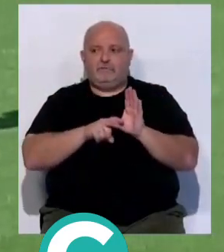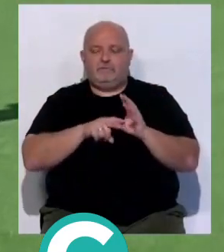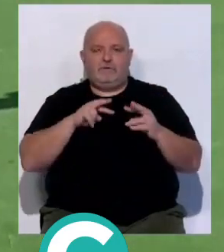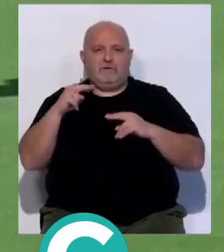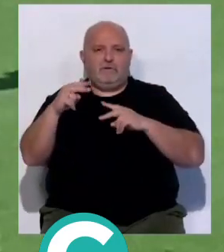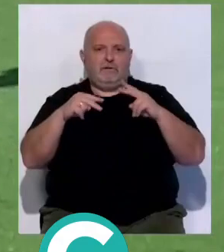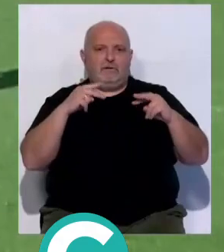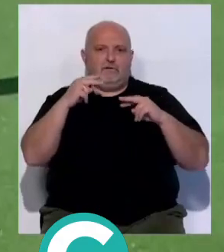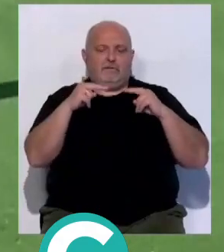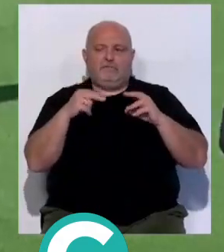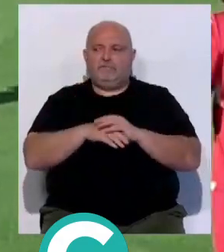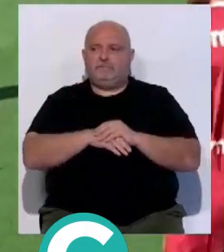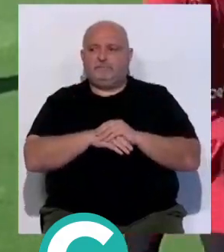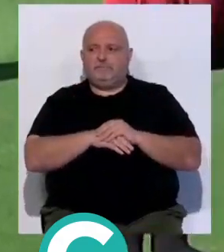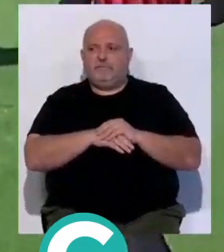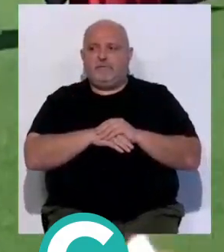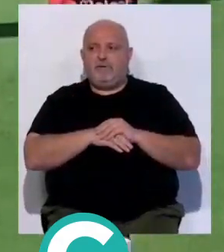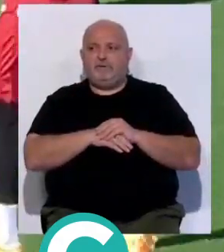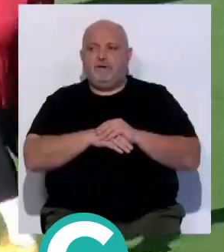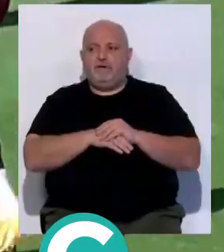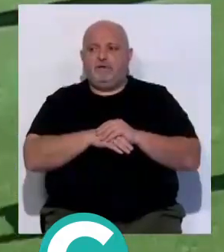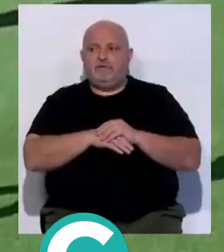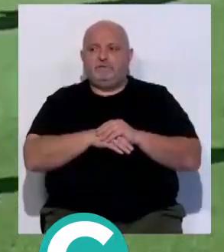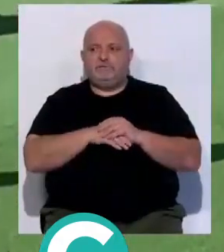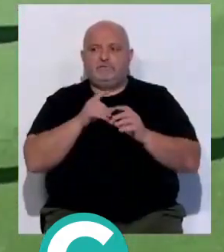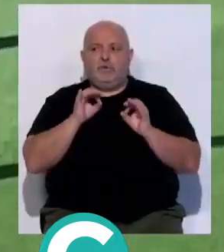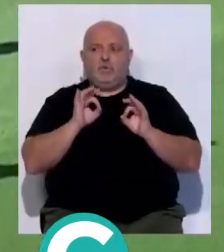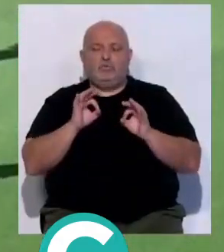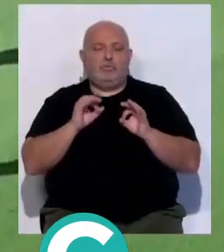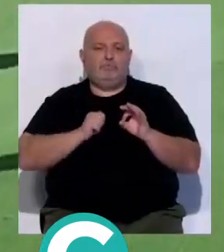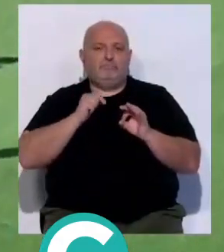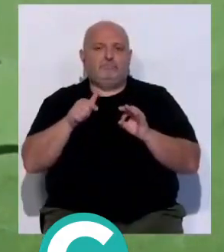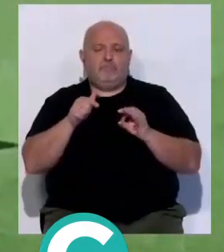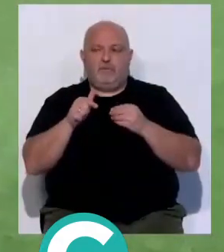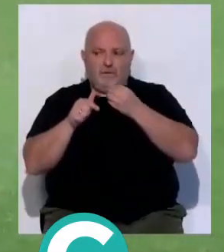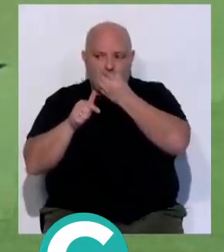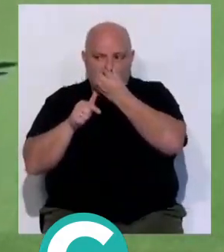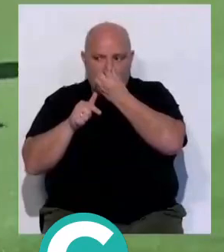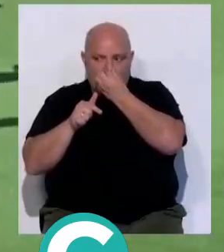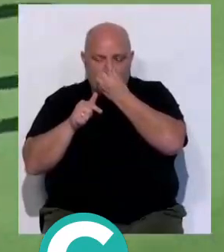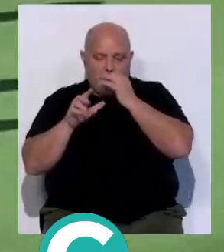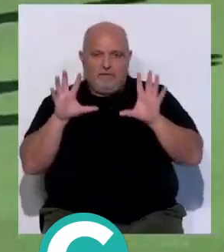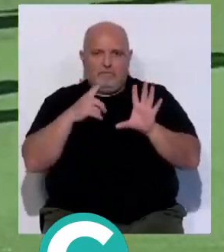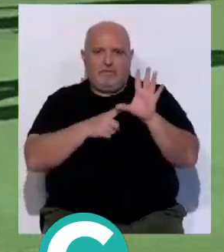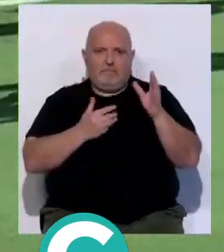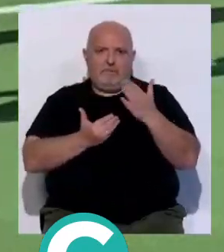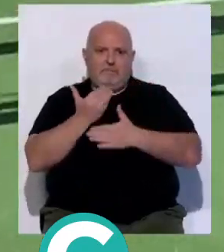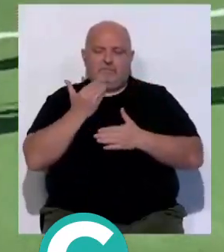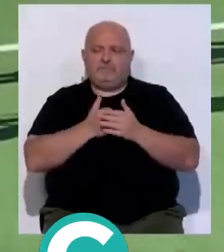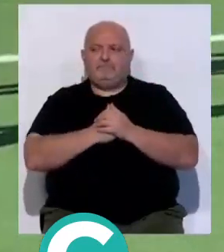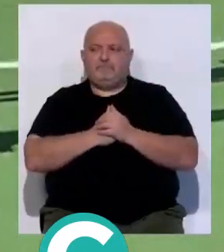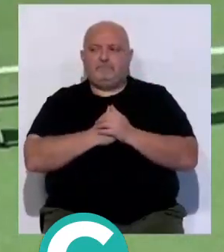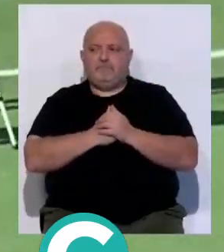las charlas técnicas que se hacen. Esto va justamente a las 10 y media de la mañana, o sea, aquí